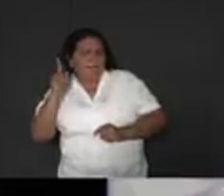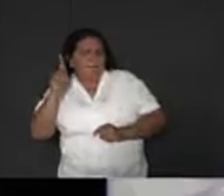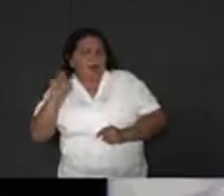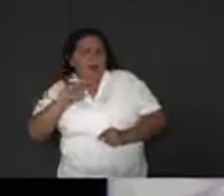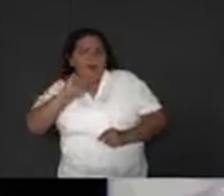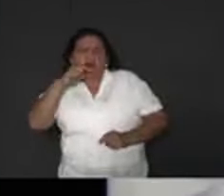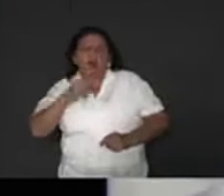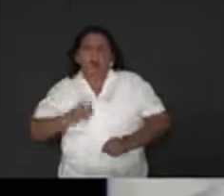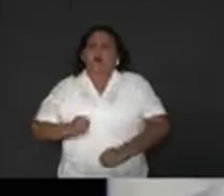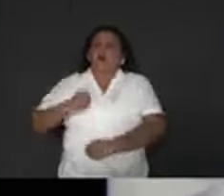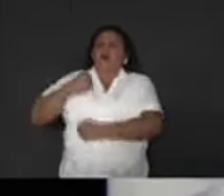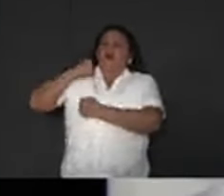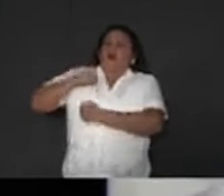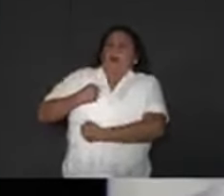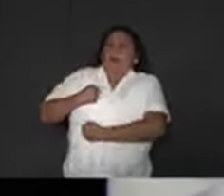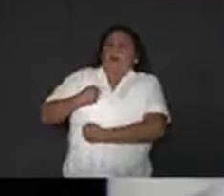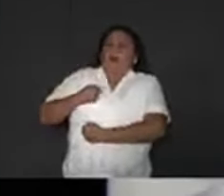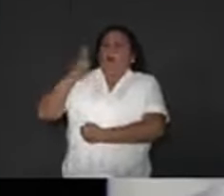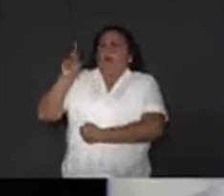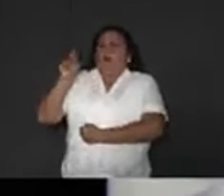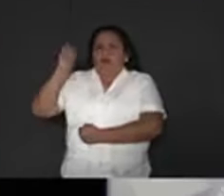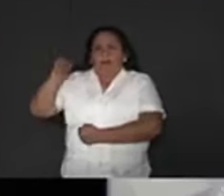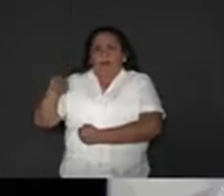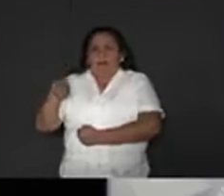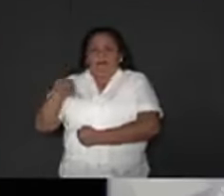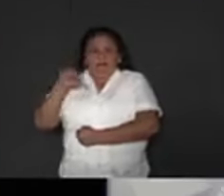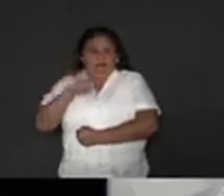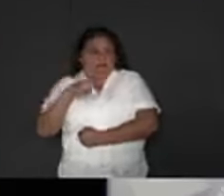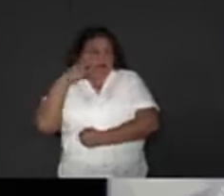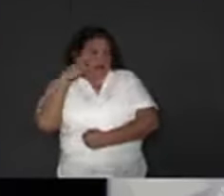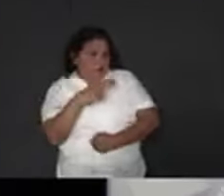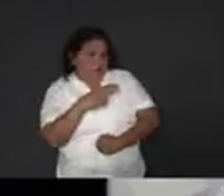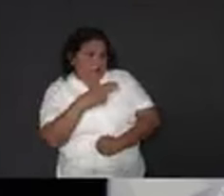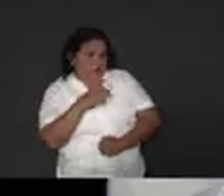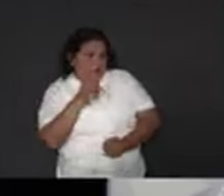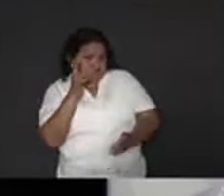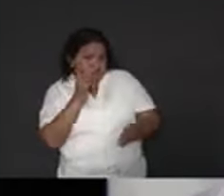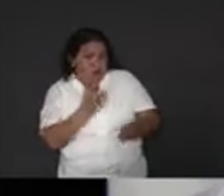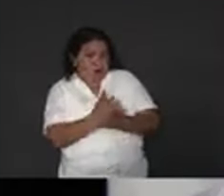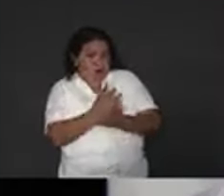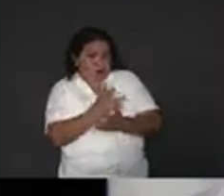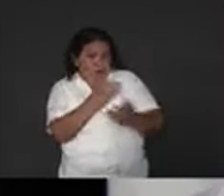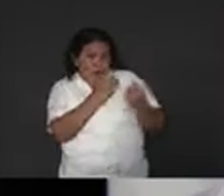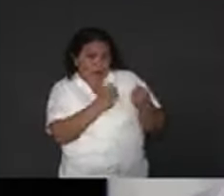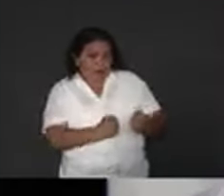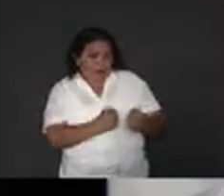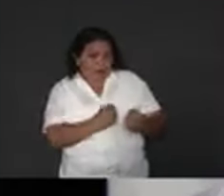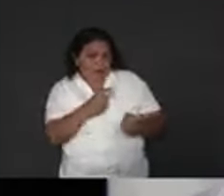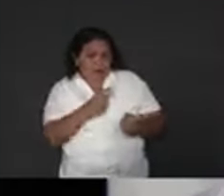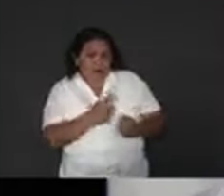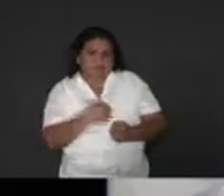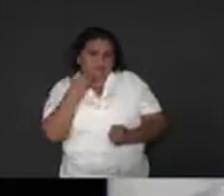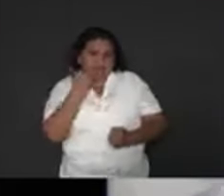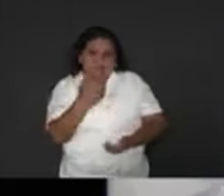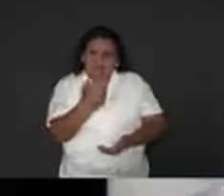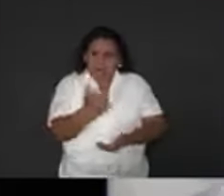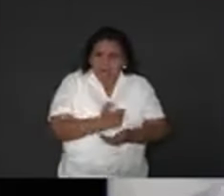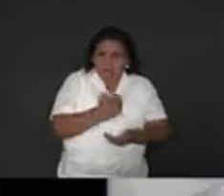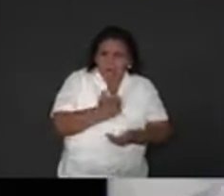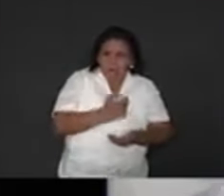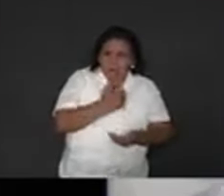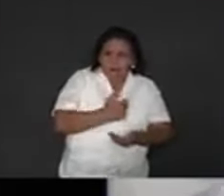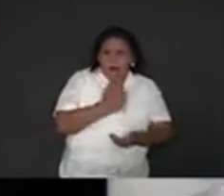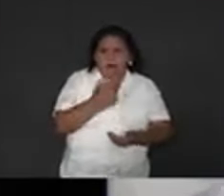un soldado del PAN. Hoy lo que vemos es que de lo único que está convencido es de su ambición y de su